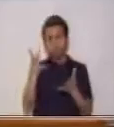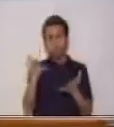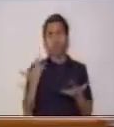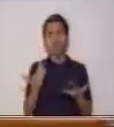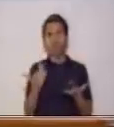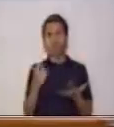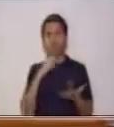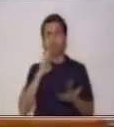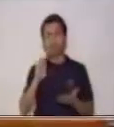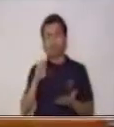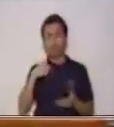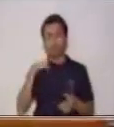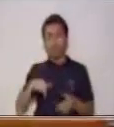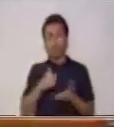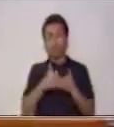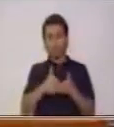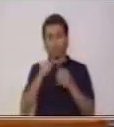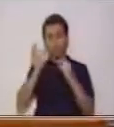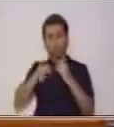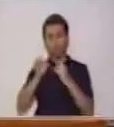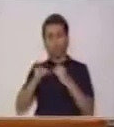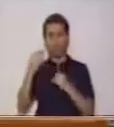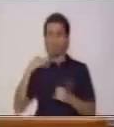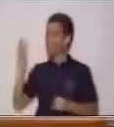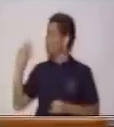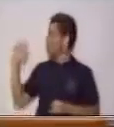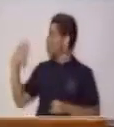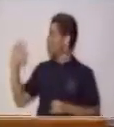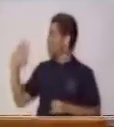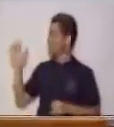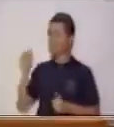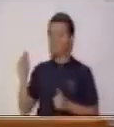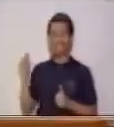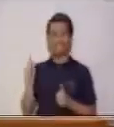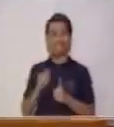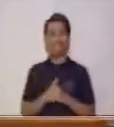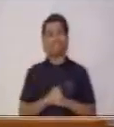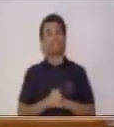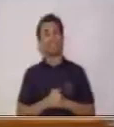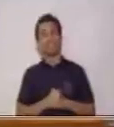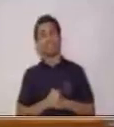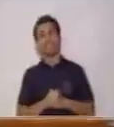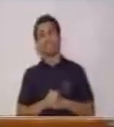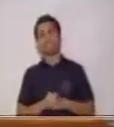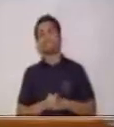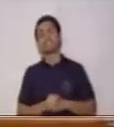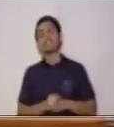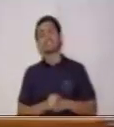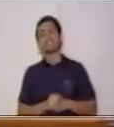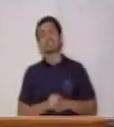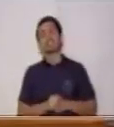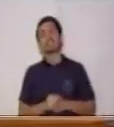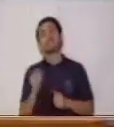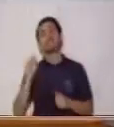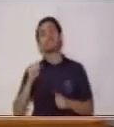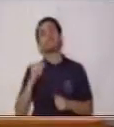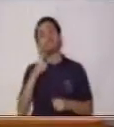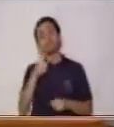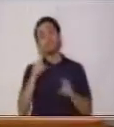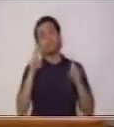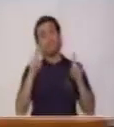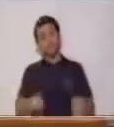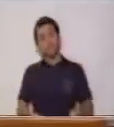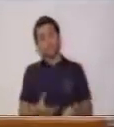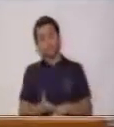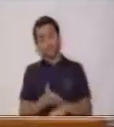Hoy nos acompaña en la interpretación Mauricio. Hola Mauricio. Antes de empezar, te recomiendo que laves tus